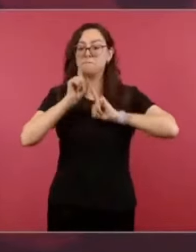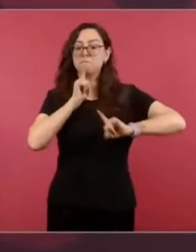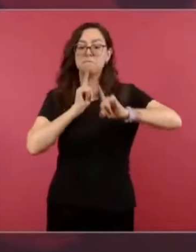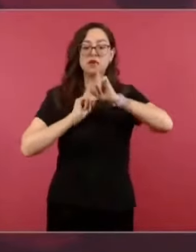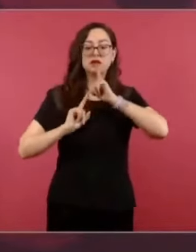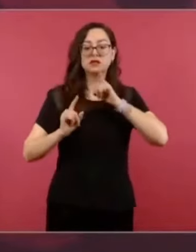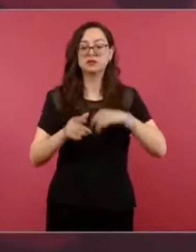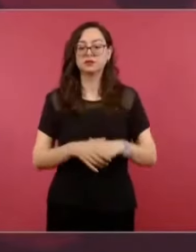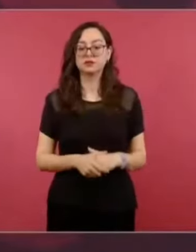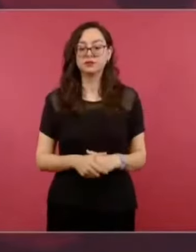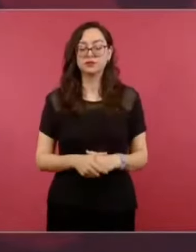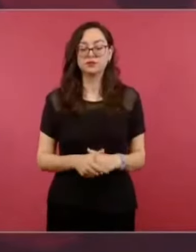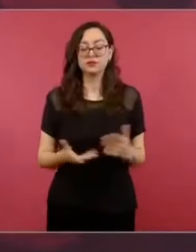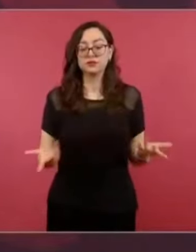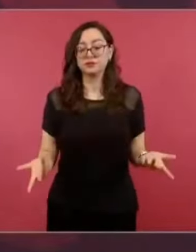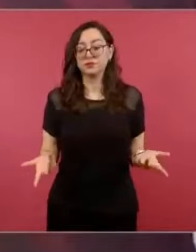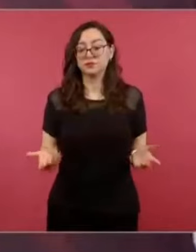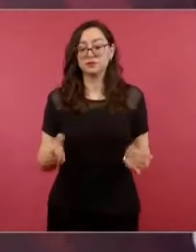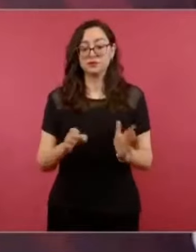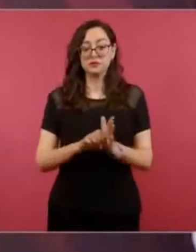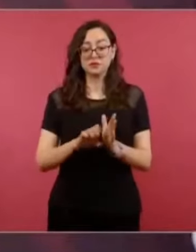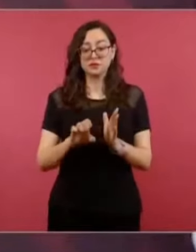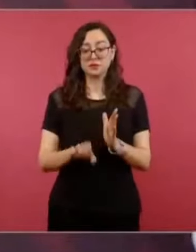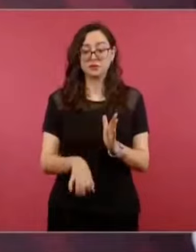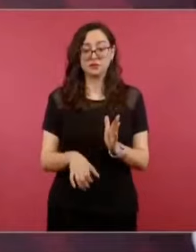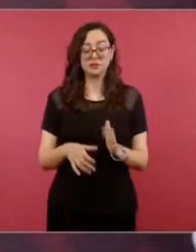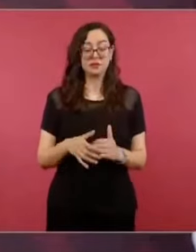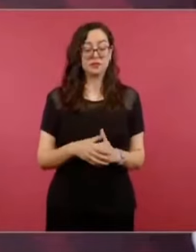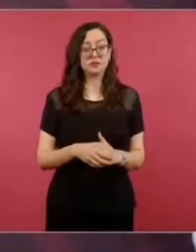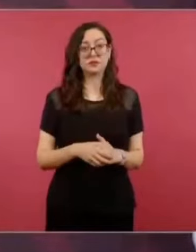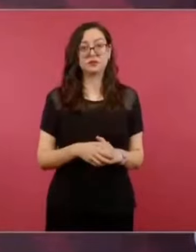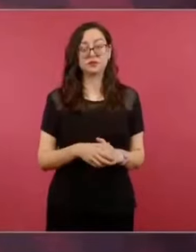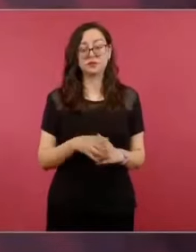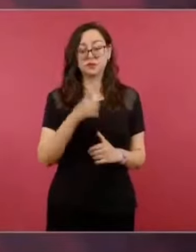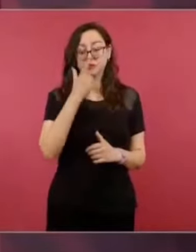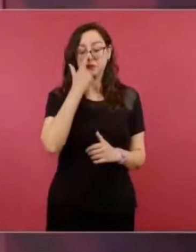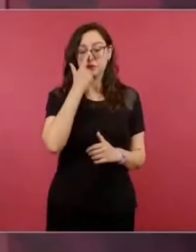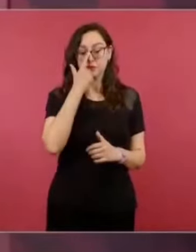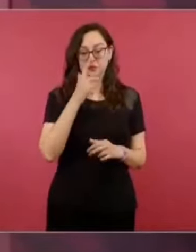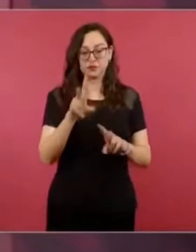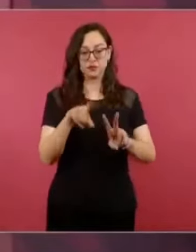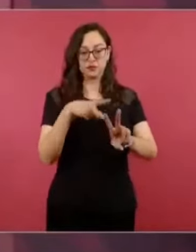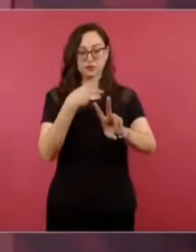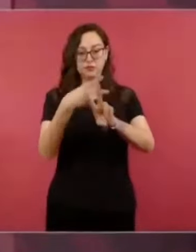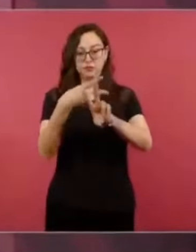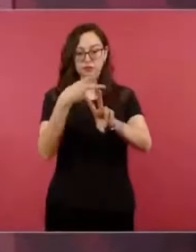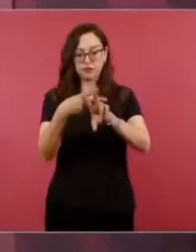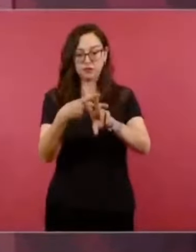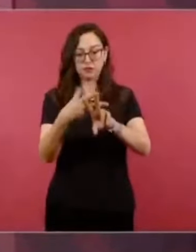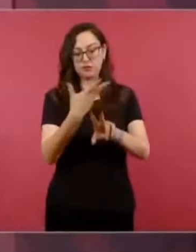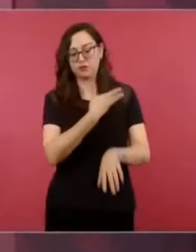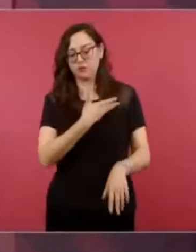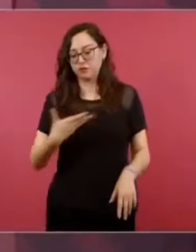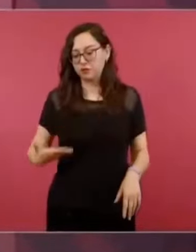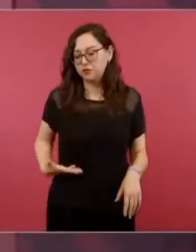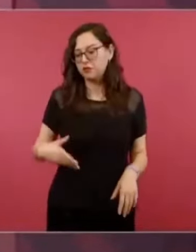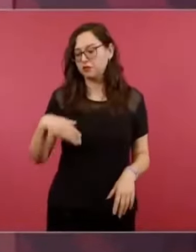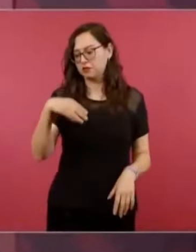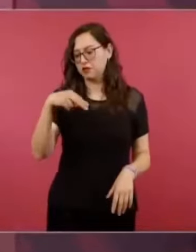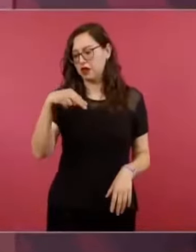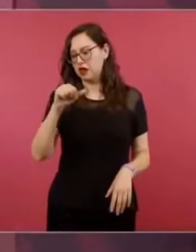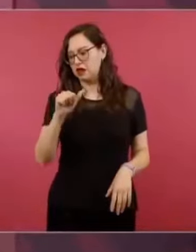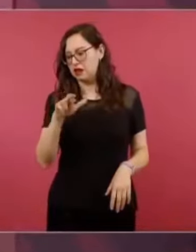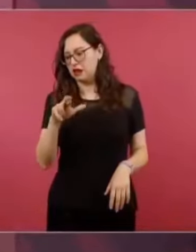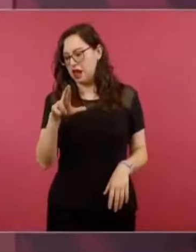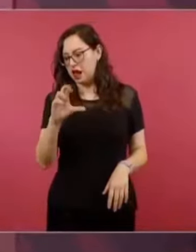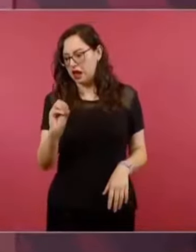todo AMLO, narcotraficante, presidente narco,